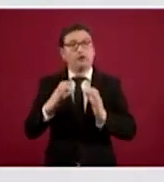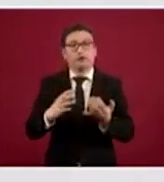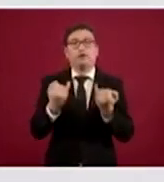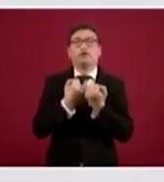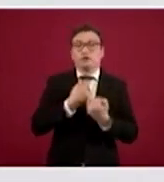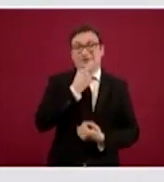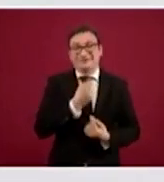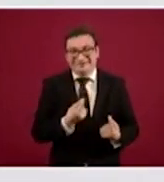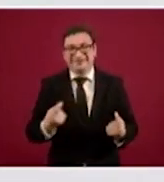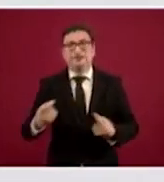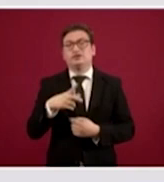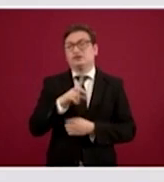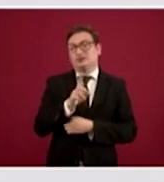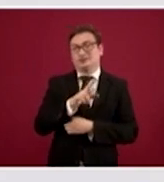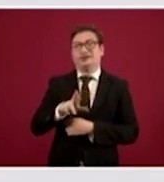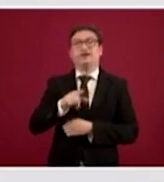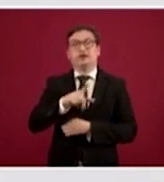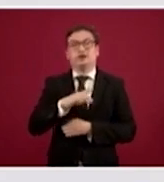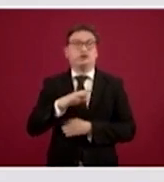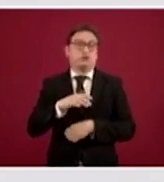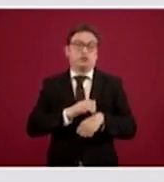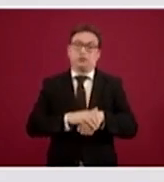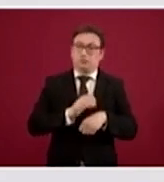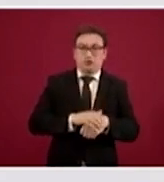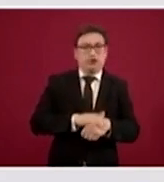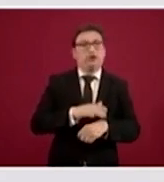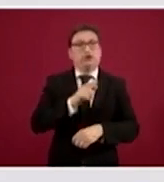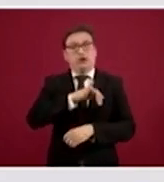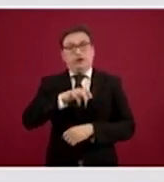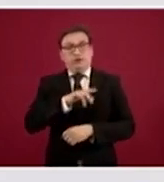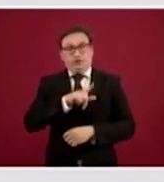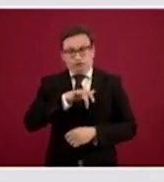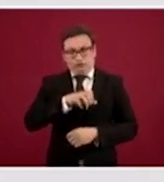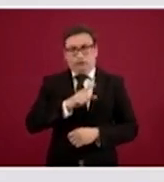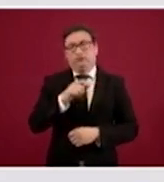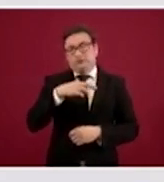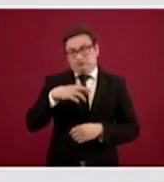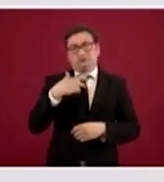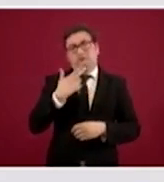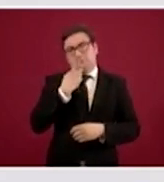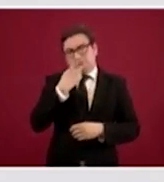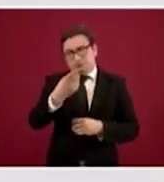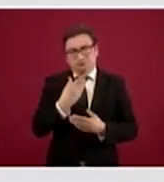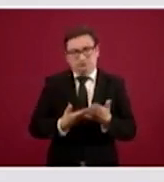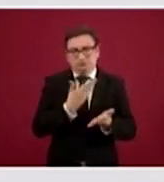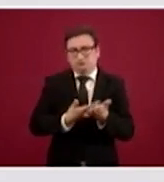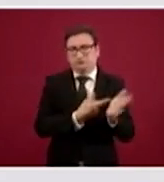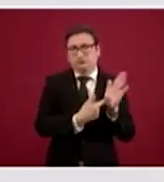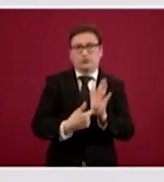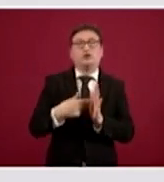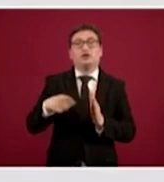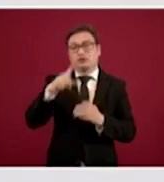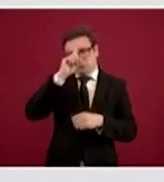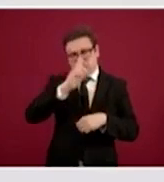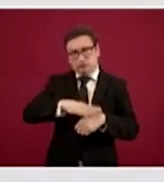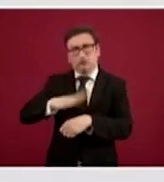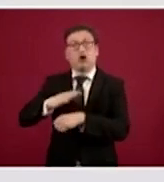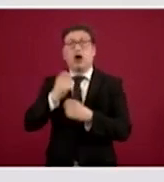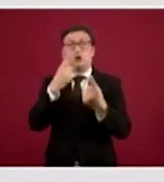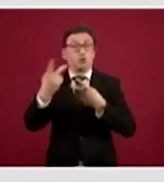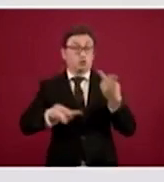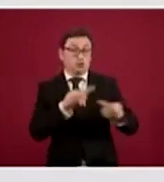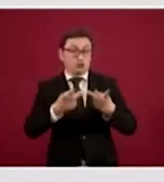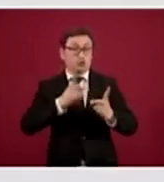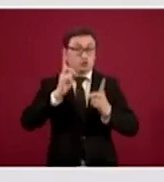para niños que ayer el doctor, colega y amigo José Luis Salomía presentó, recomendaciones para la población, preguntas frecuentes, sitios de